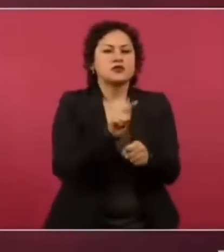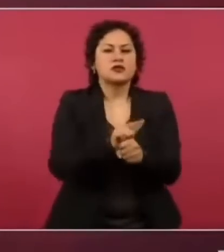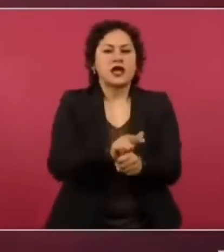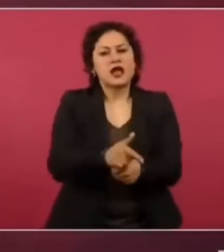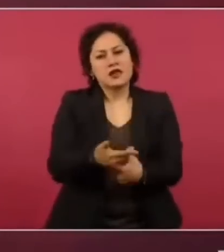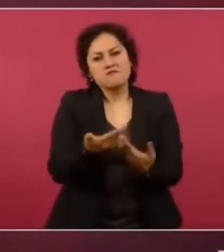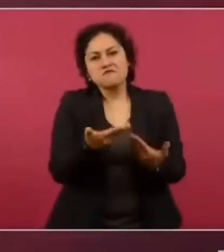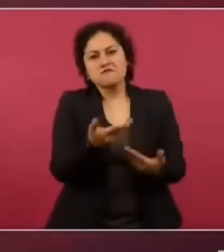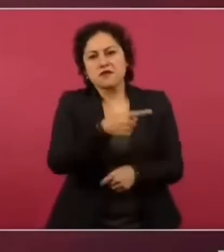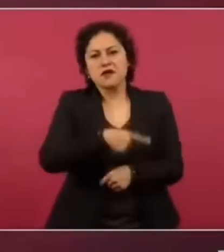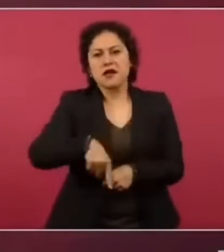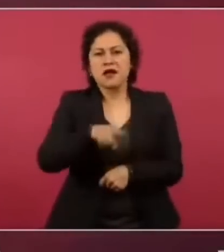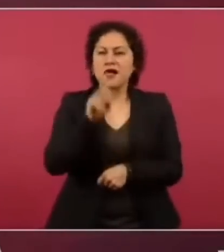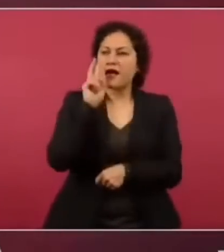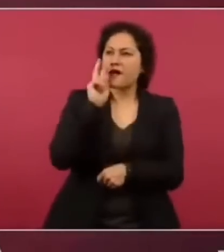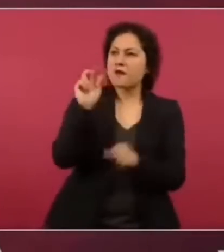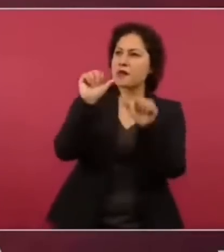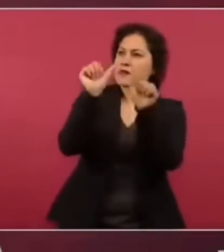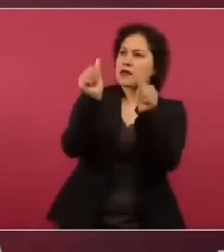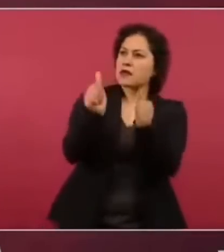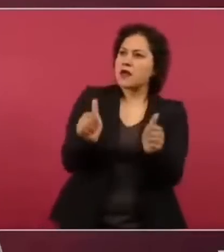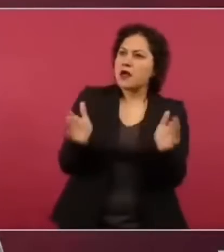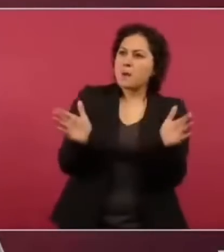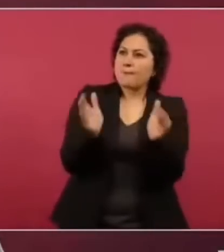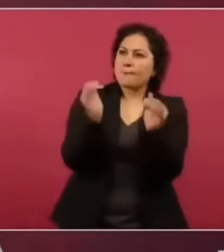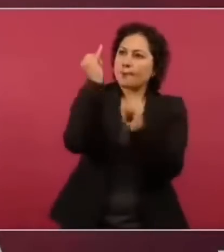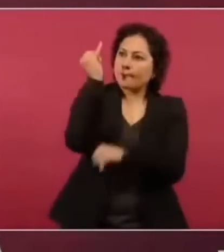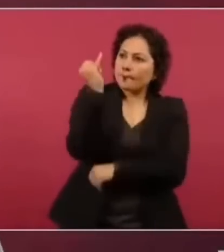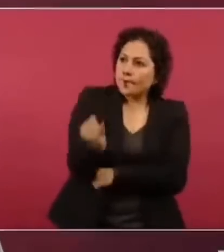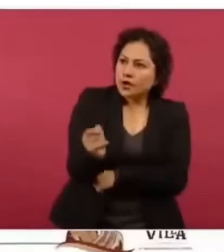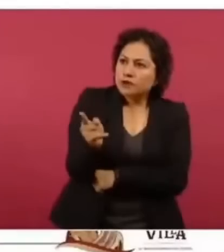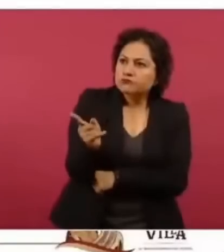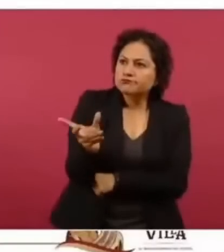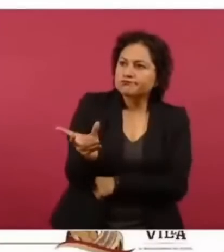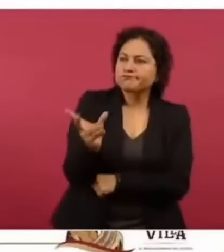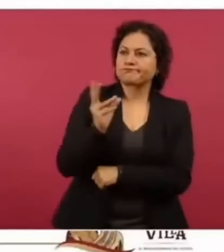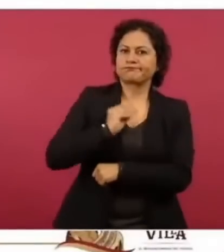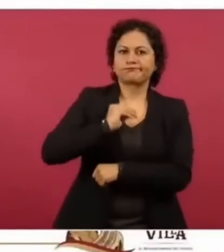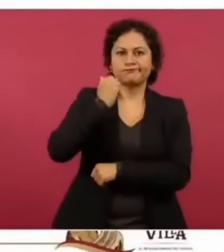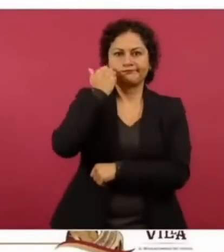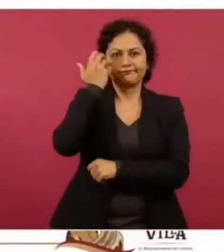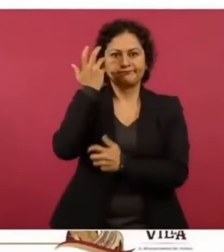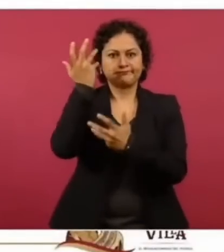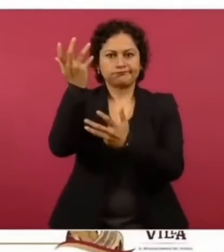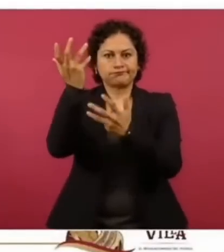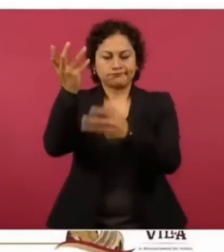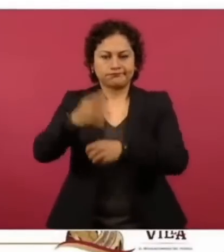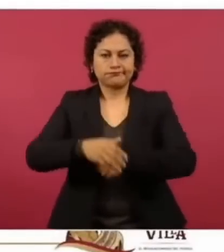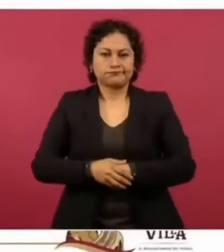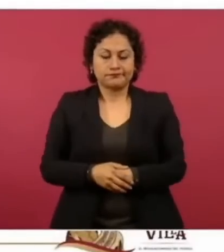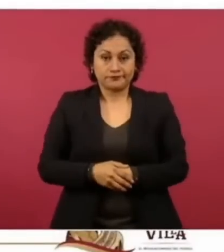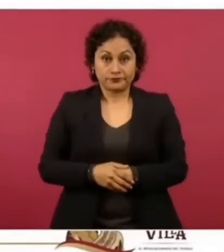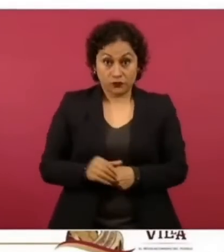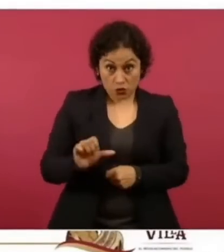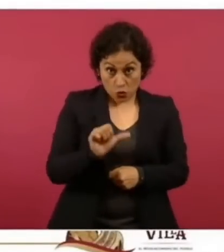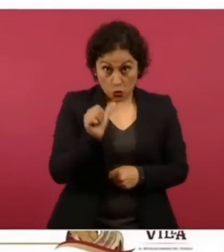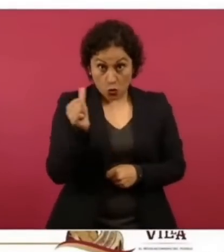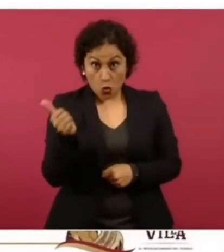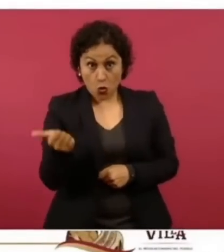peso como un sinónimo de belleza y salud. En COFEPRIS también tenemos registradas más de 800